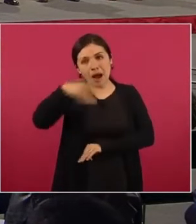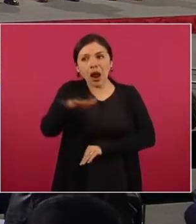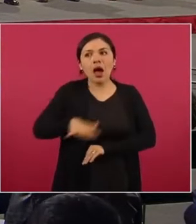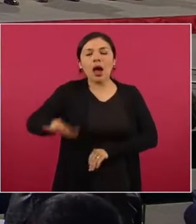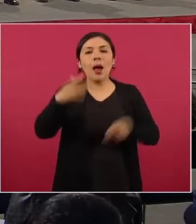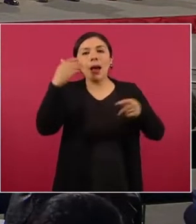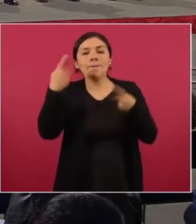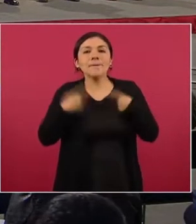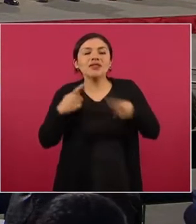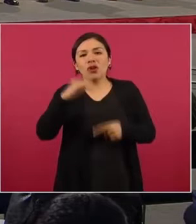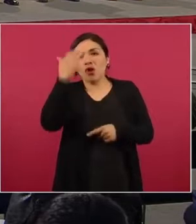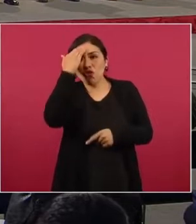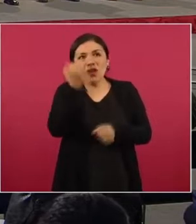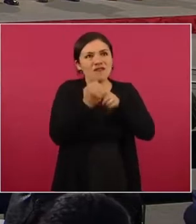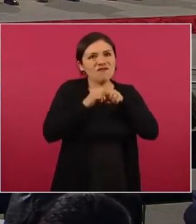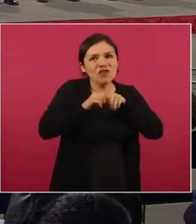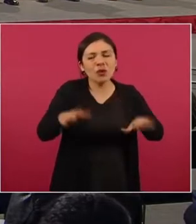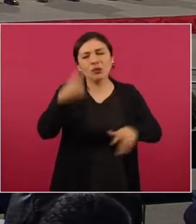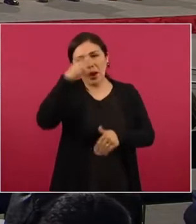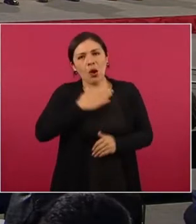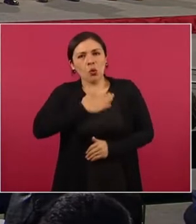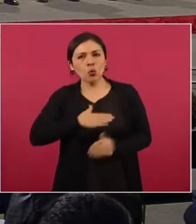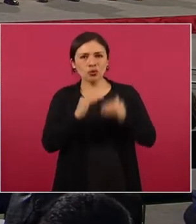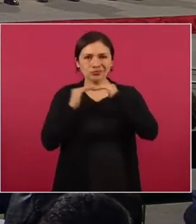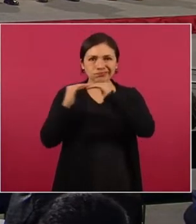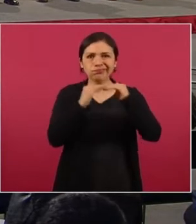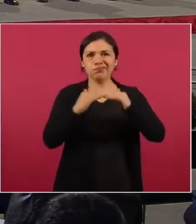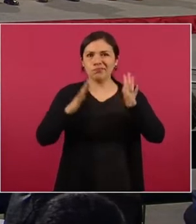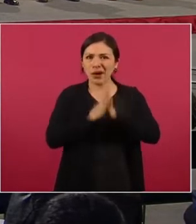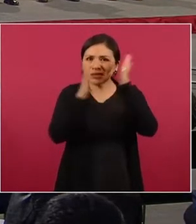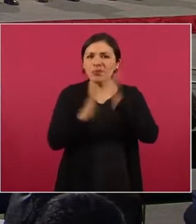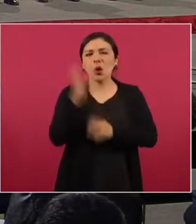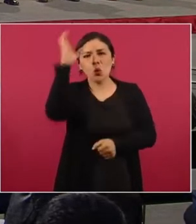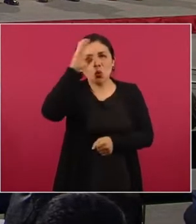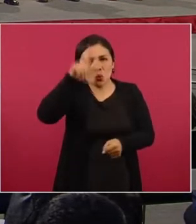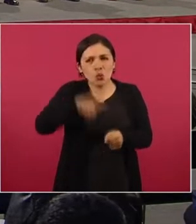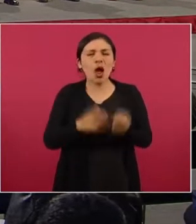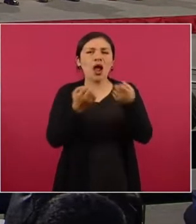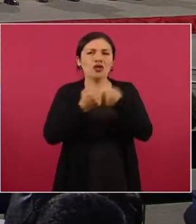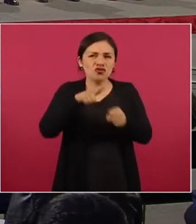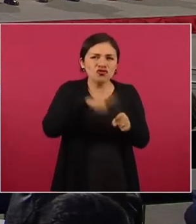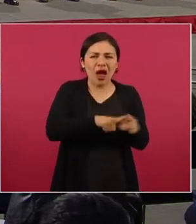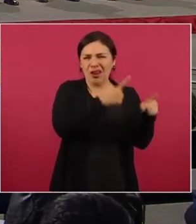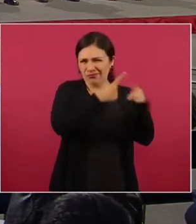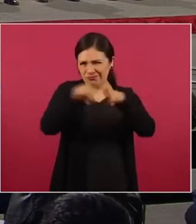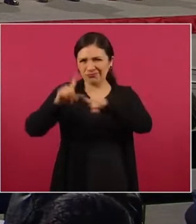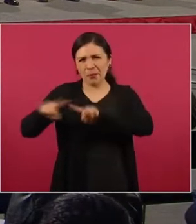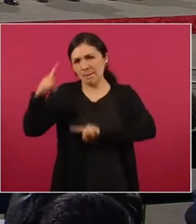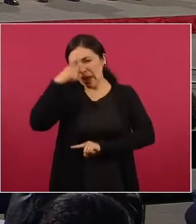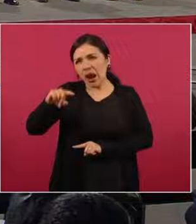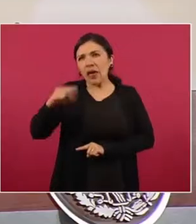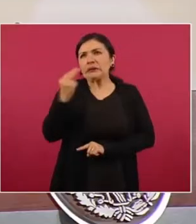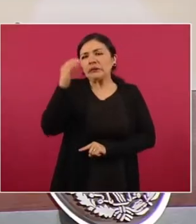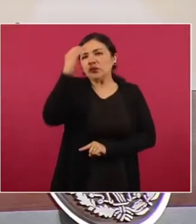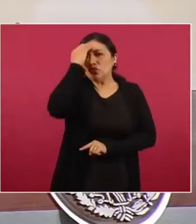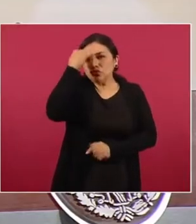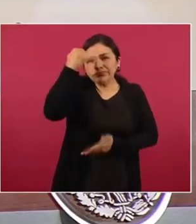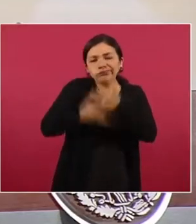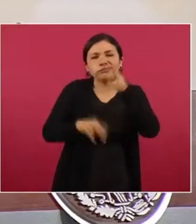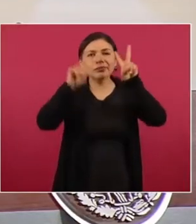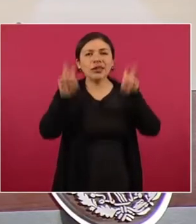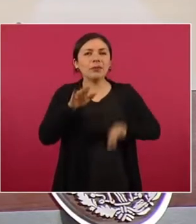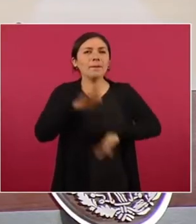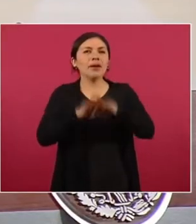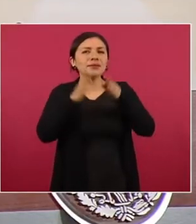sociedad, para la vida democrática, para la vida cultural, para la vida social, para conocer temas de